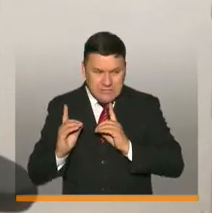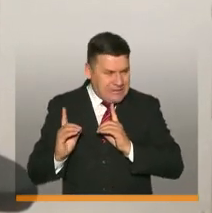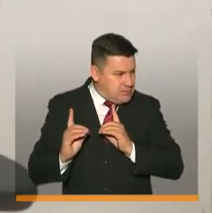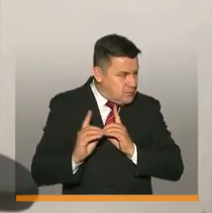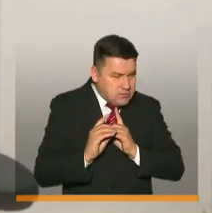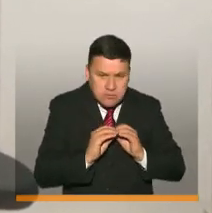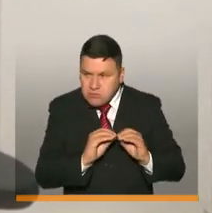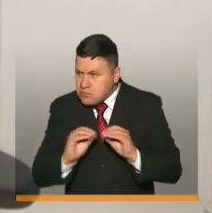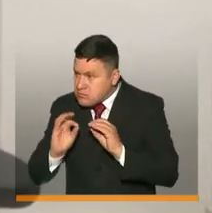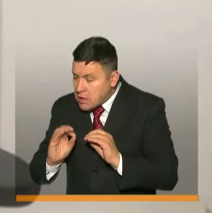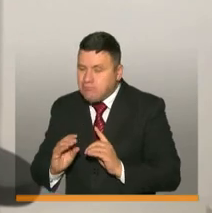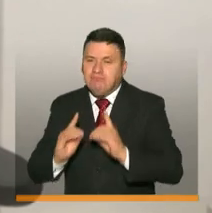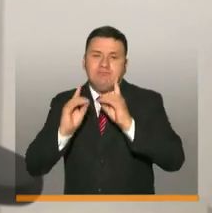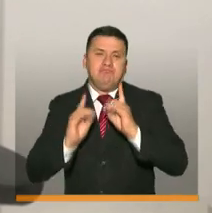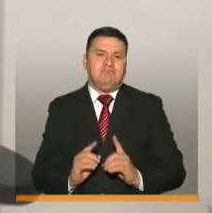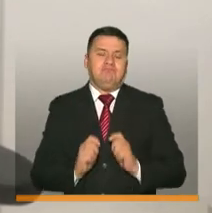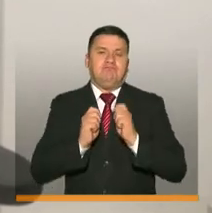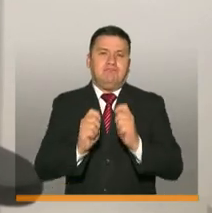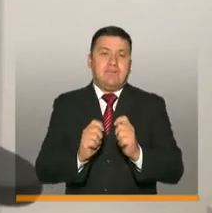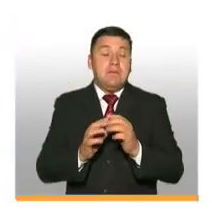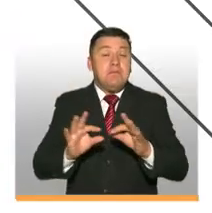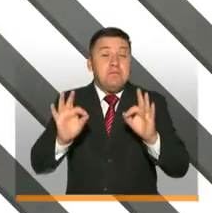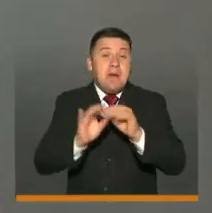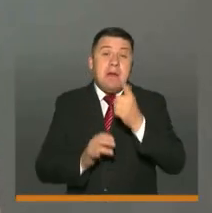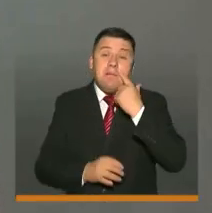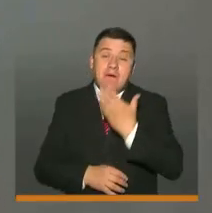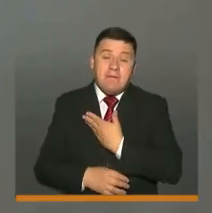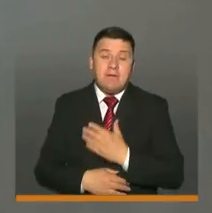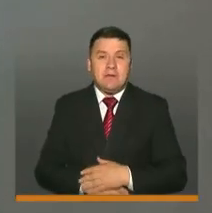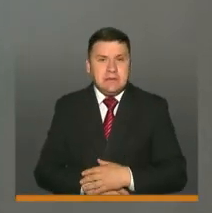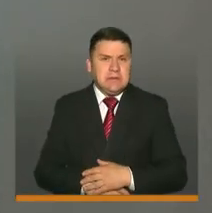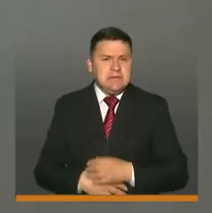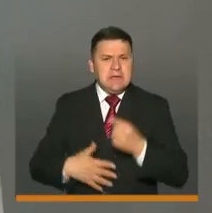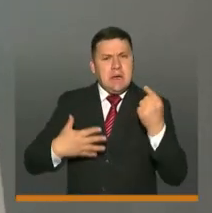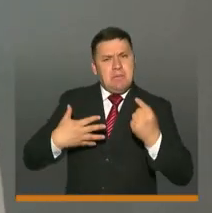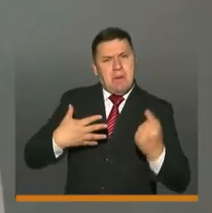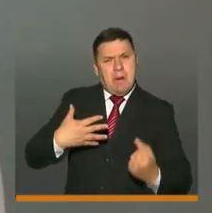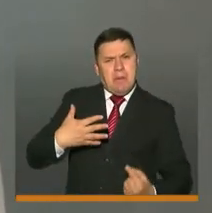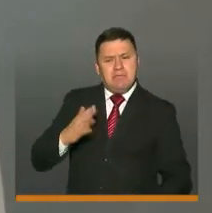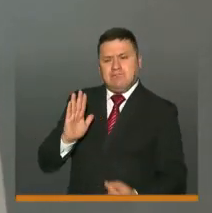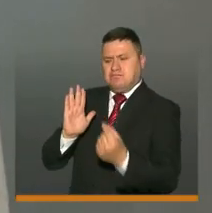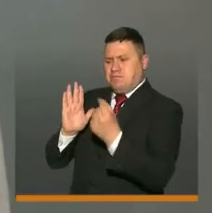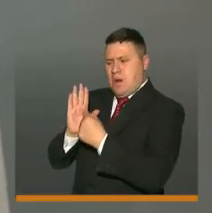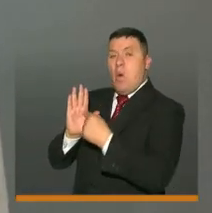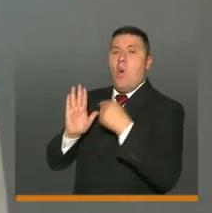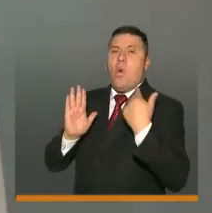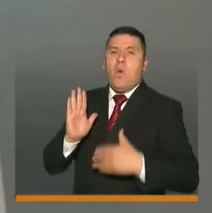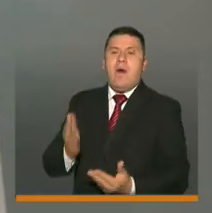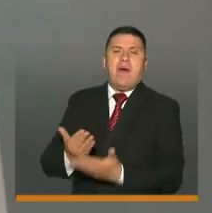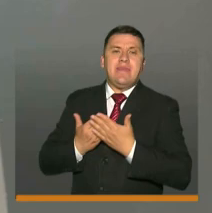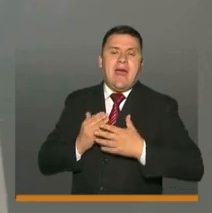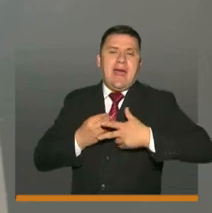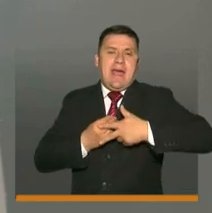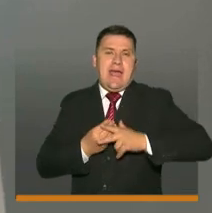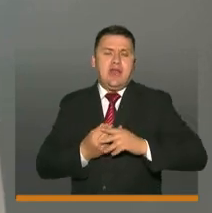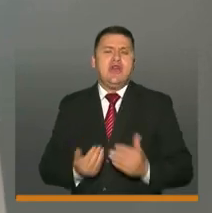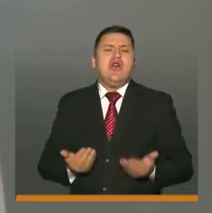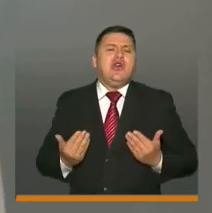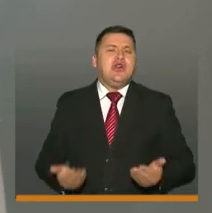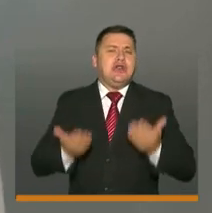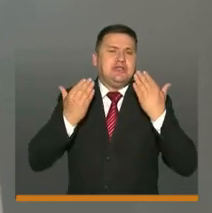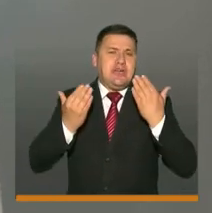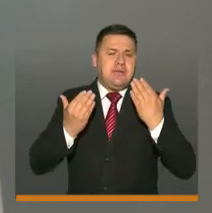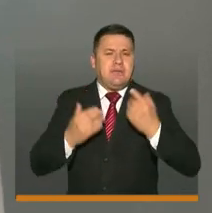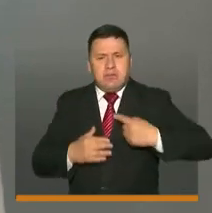consensuadas fundamentalmente con ustedes, padres de familia. Estos lineamientos se nos convierten en una herramienta muy válida